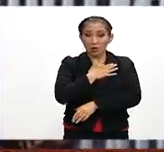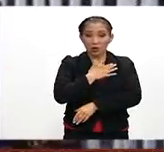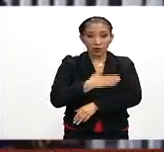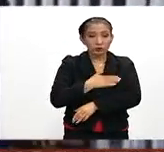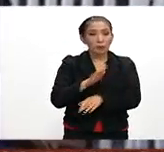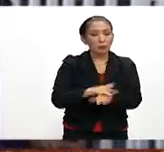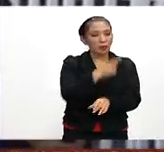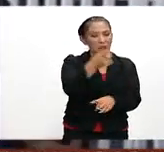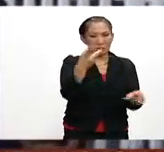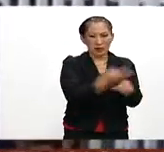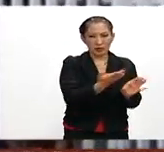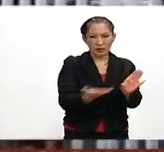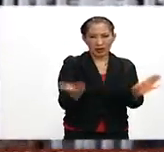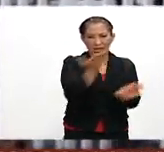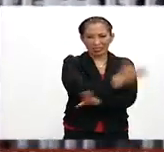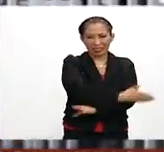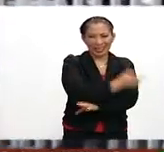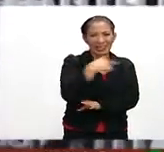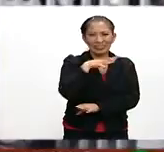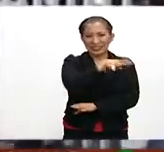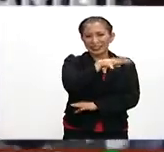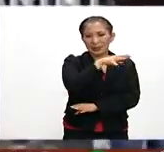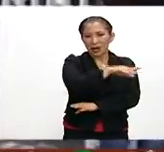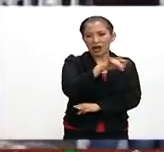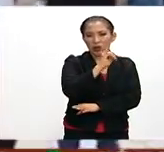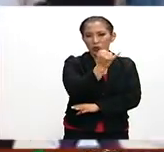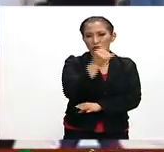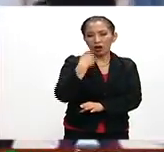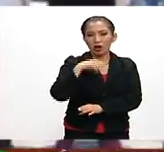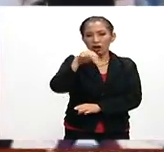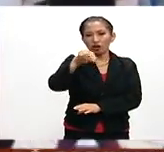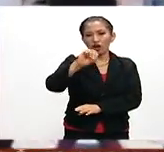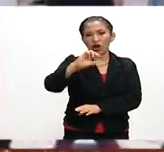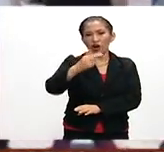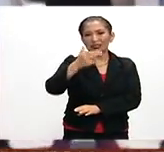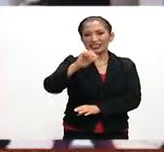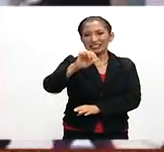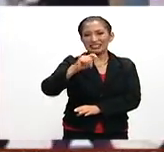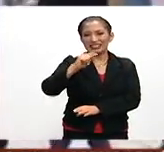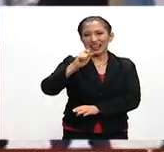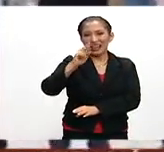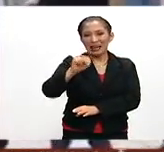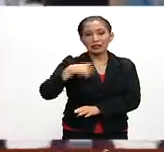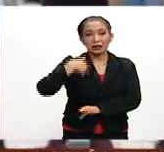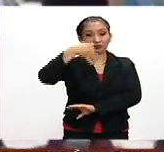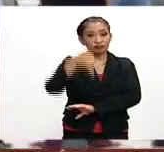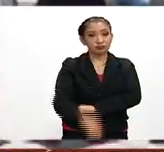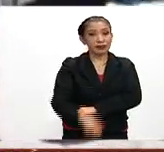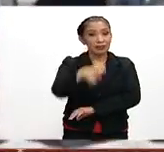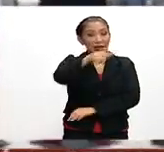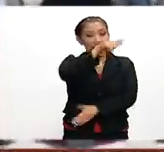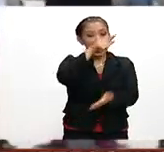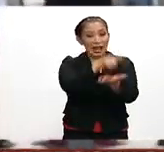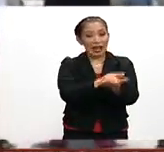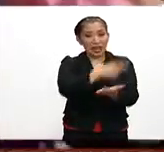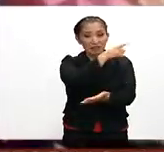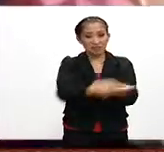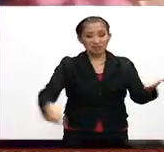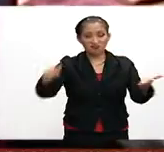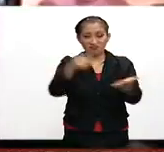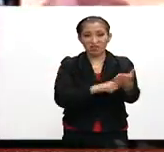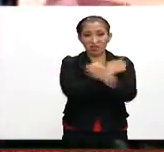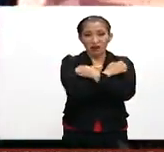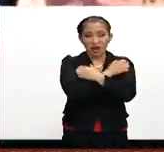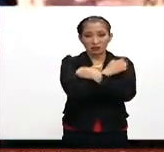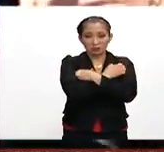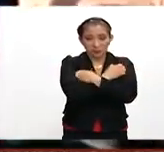por los hechos ocurridos el pasado 19 de junio en Ochistlán y también la abrogación de la reforma educativa.